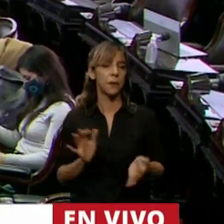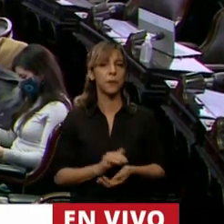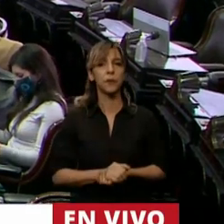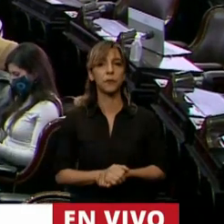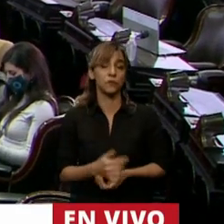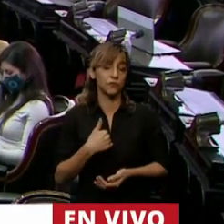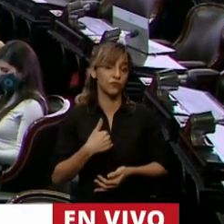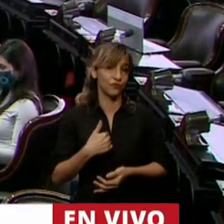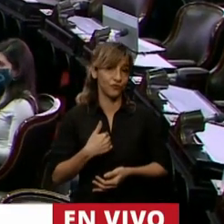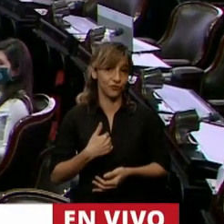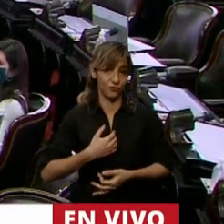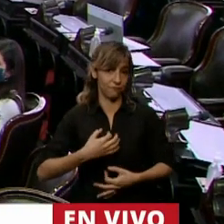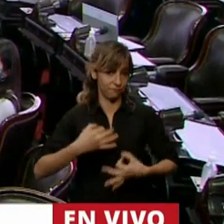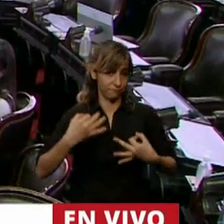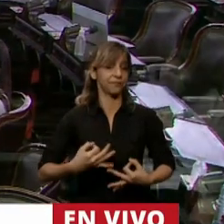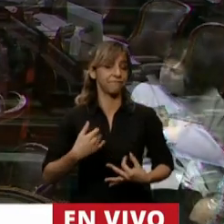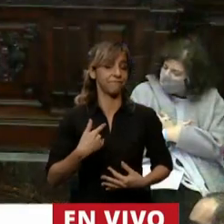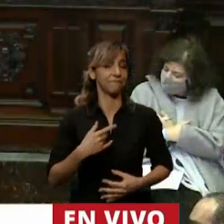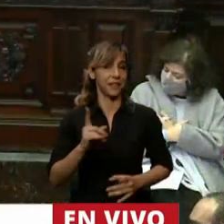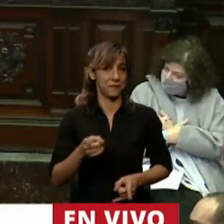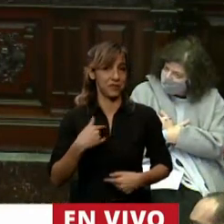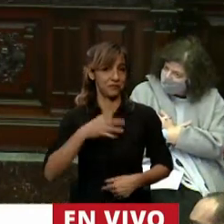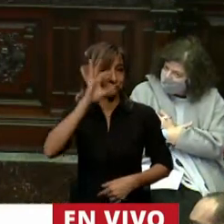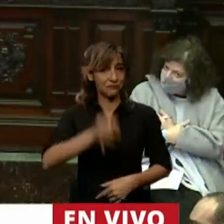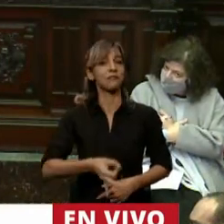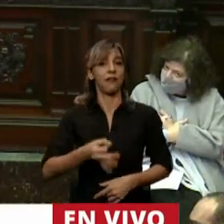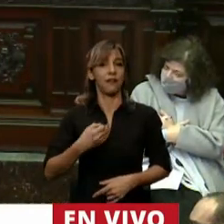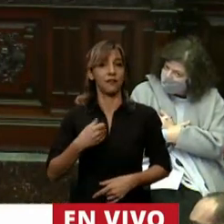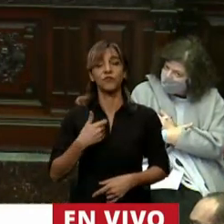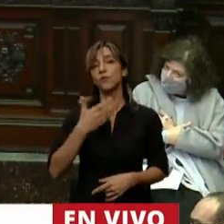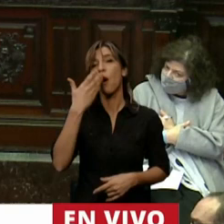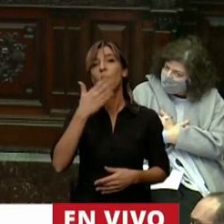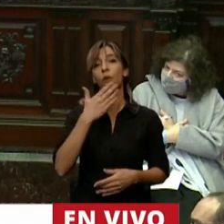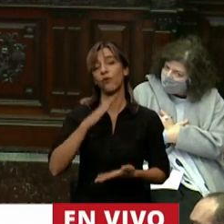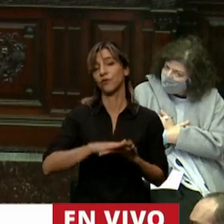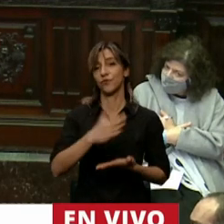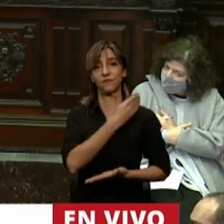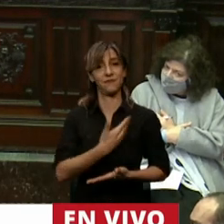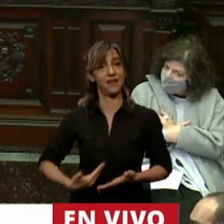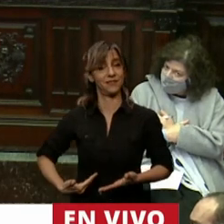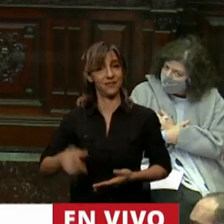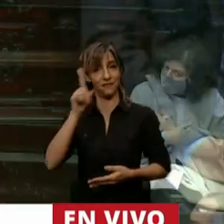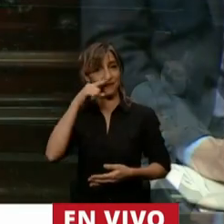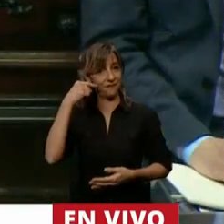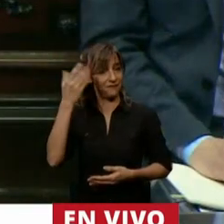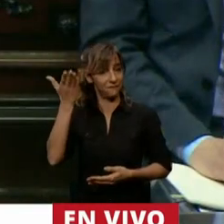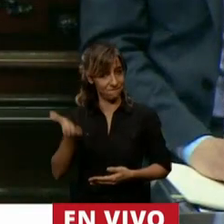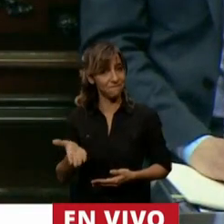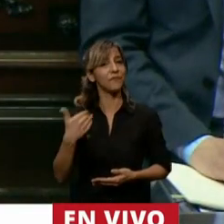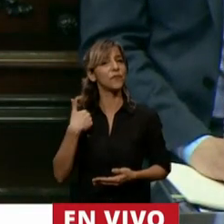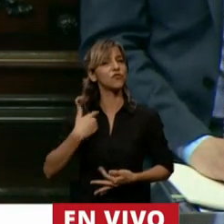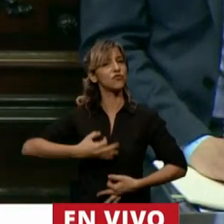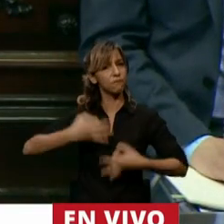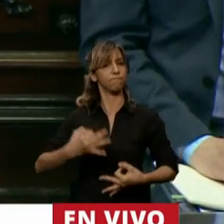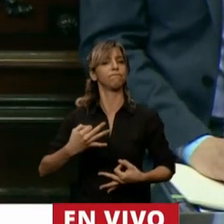y estoy seguro cuando hablo del presidente de la nación cuando hablo de Alberto Fernández que